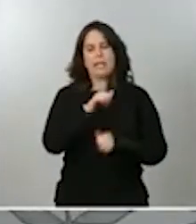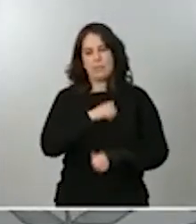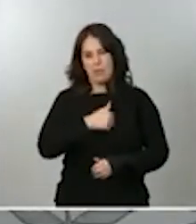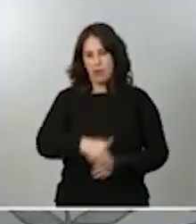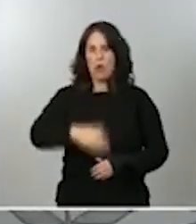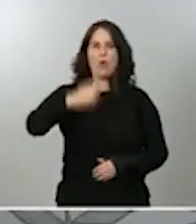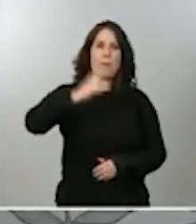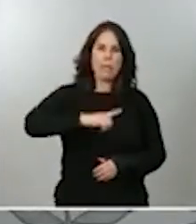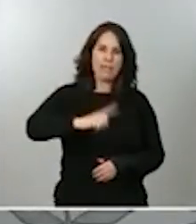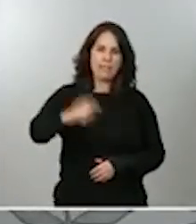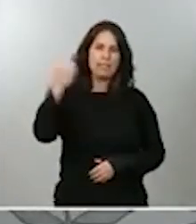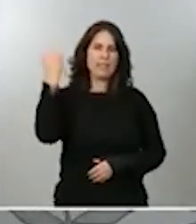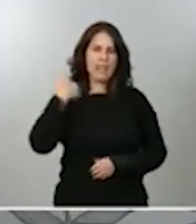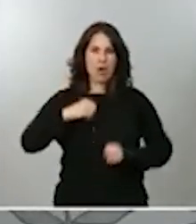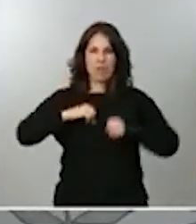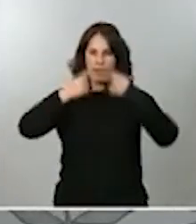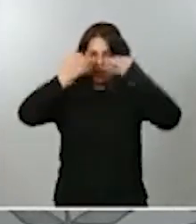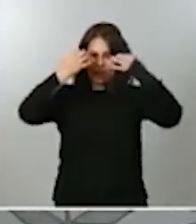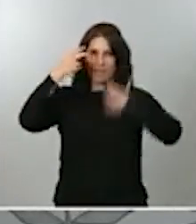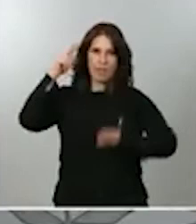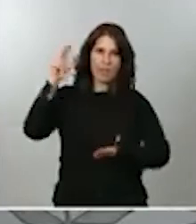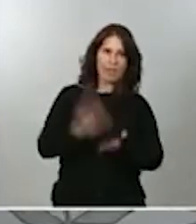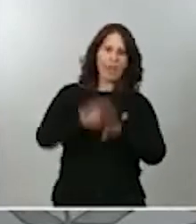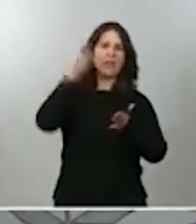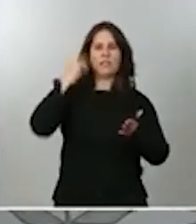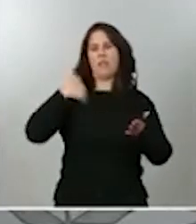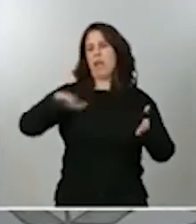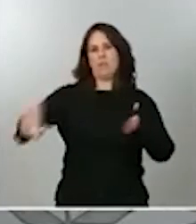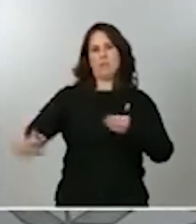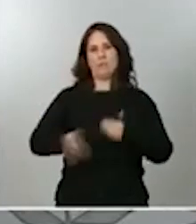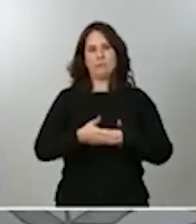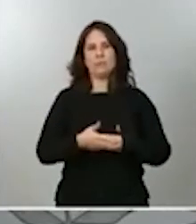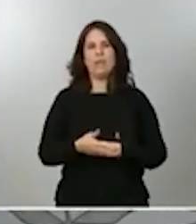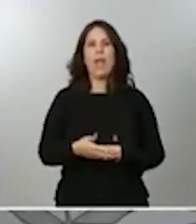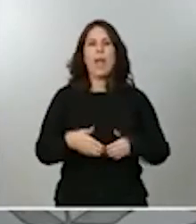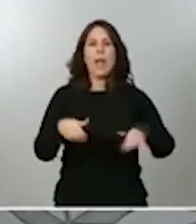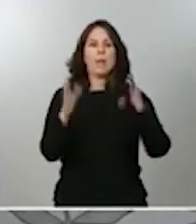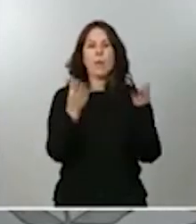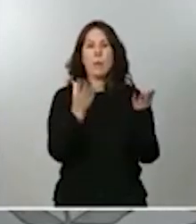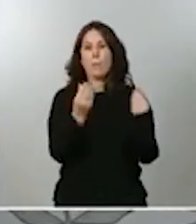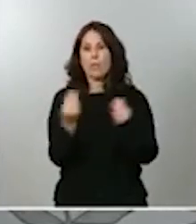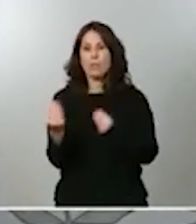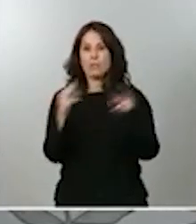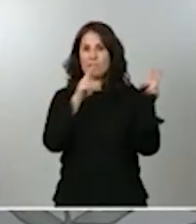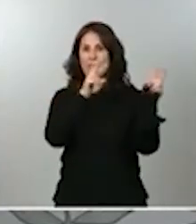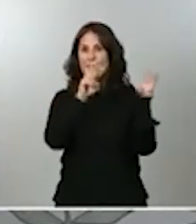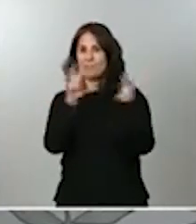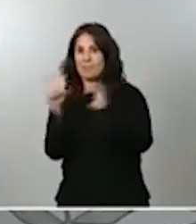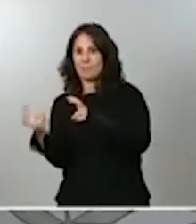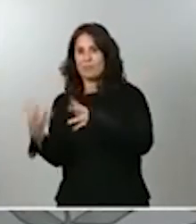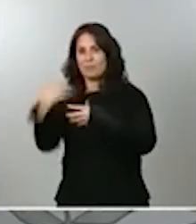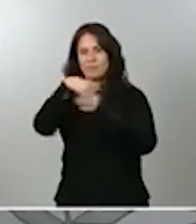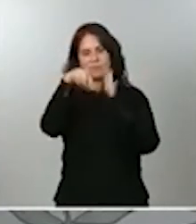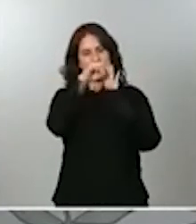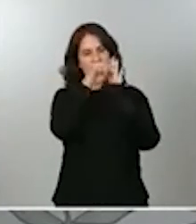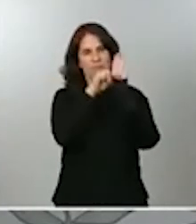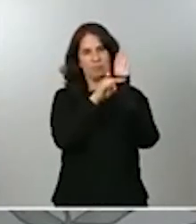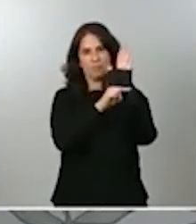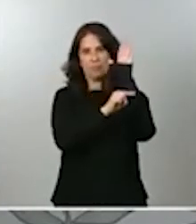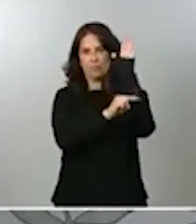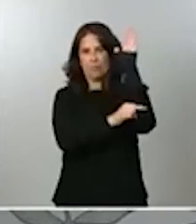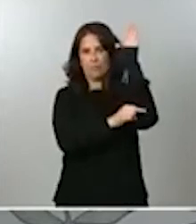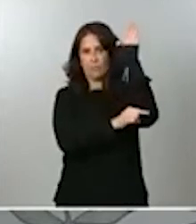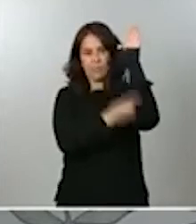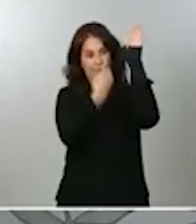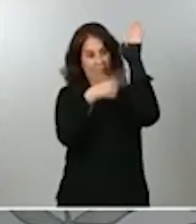definitivamente lo demos por zanjado. Pero hay muchas materias que se van a incorporar dentro de ese paquete y sin duda la fiscalidad verde es una de